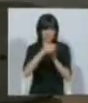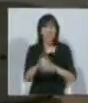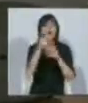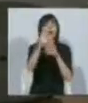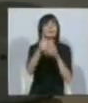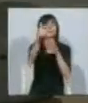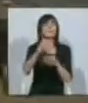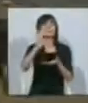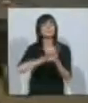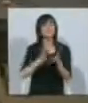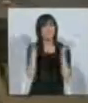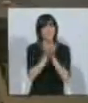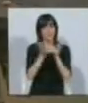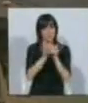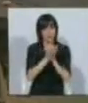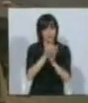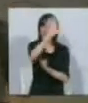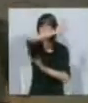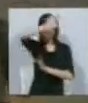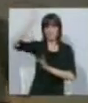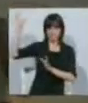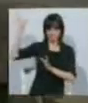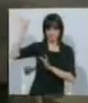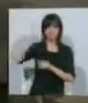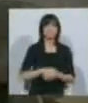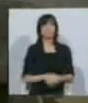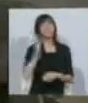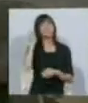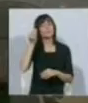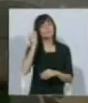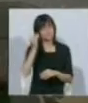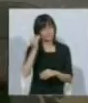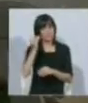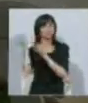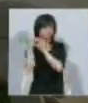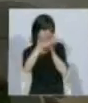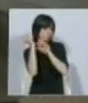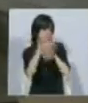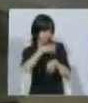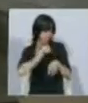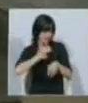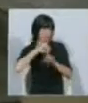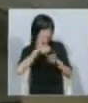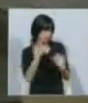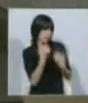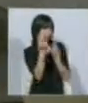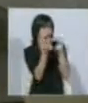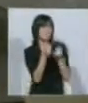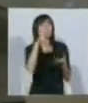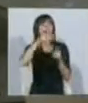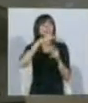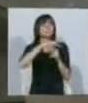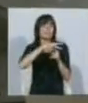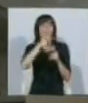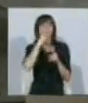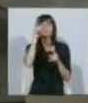en materia de estudios radioastronómicos. Desde Brasil van a llegar los fondos necesarios para comprar la antena, la antena sale